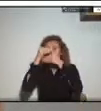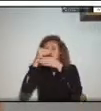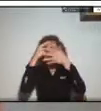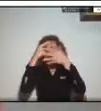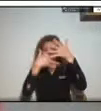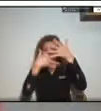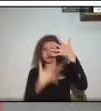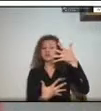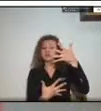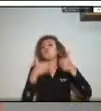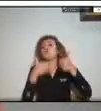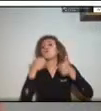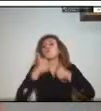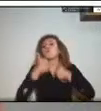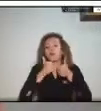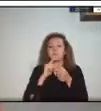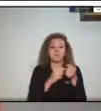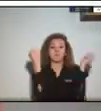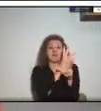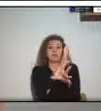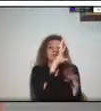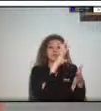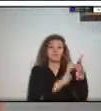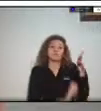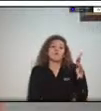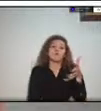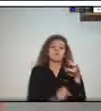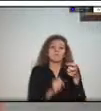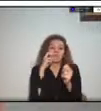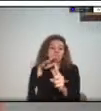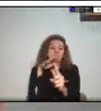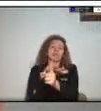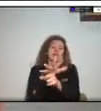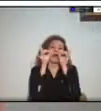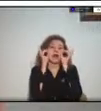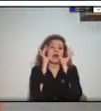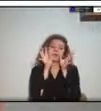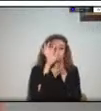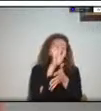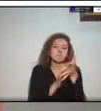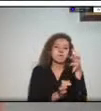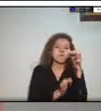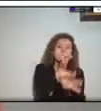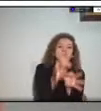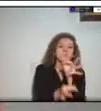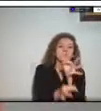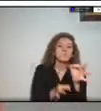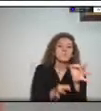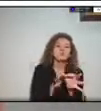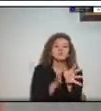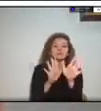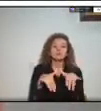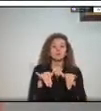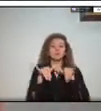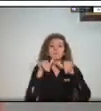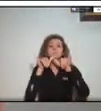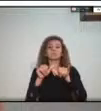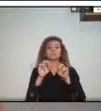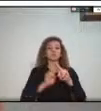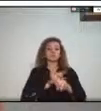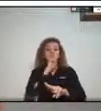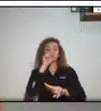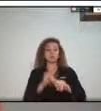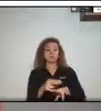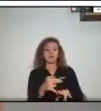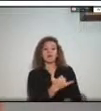el riesgo evitar unos mayores daños y garantizar un restablecimiento a la normalidad digamos que en eso se enmarcaría esa